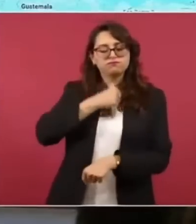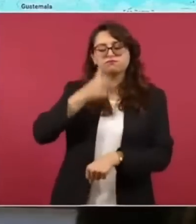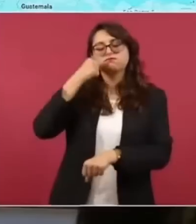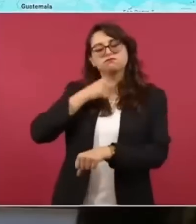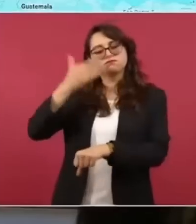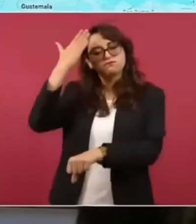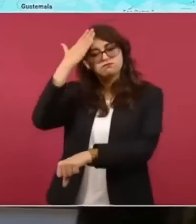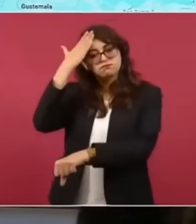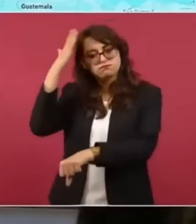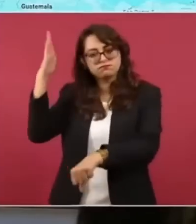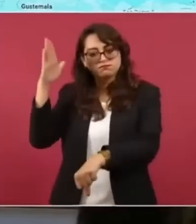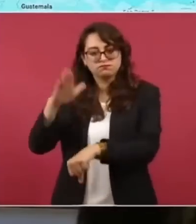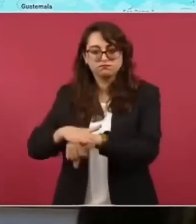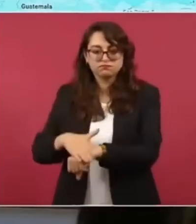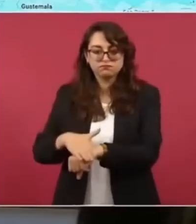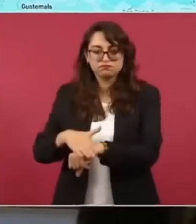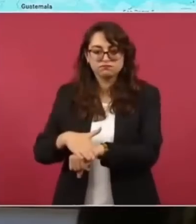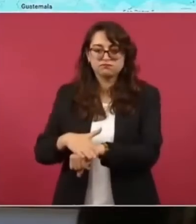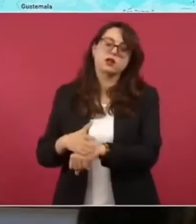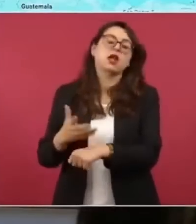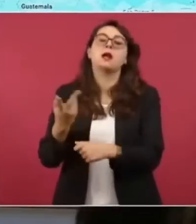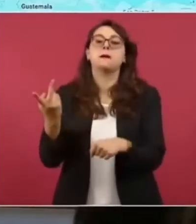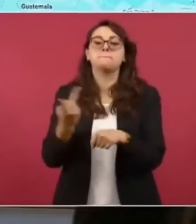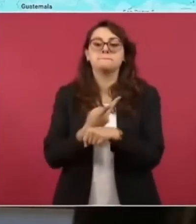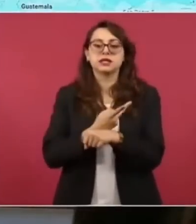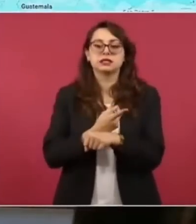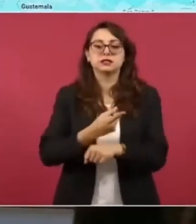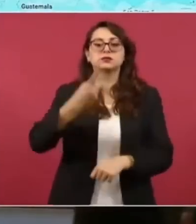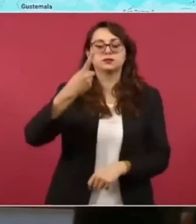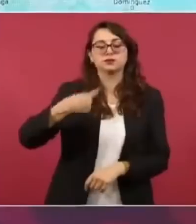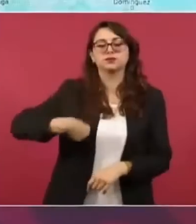les dijimos vamos a arreglarnos